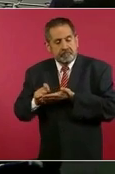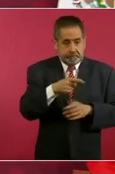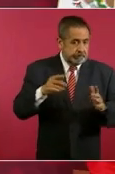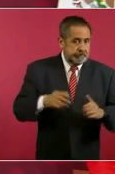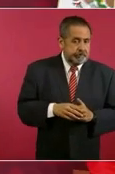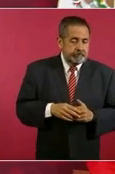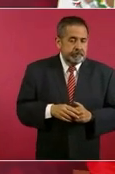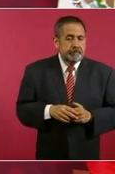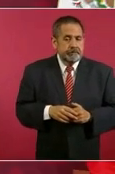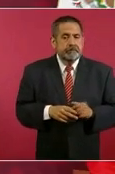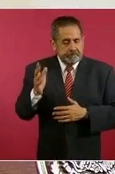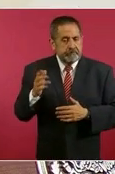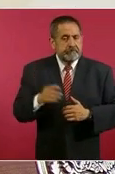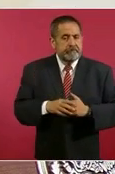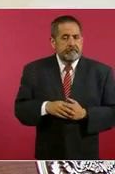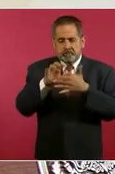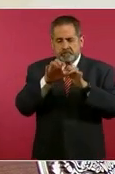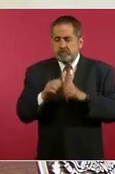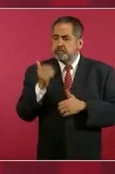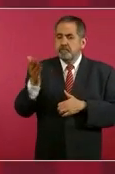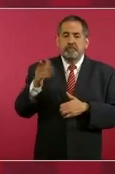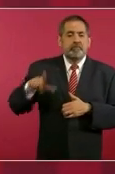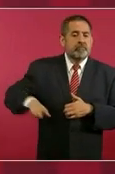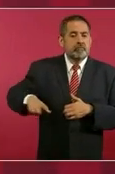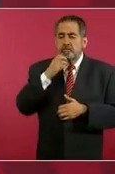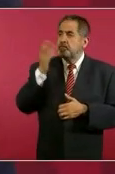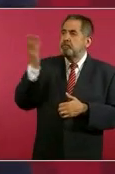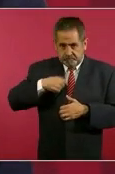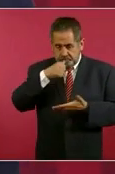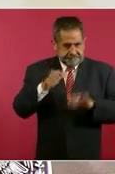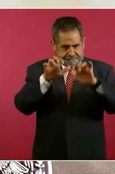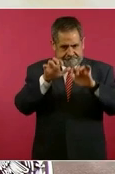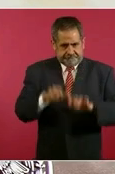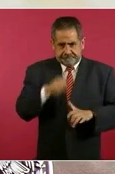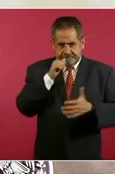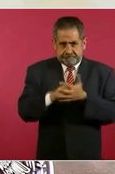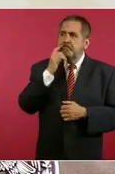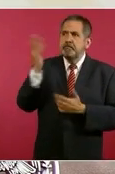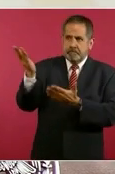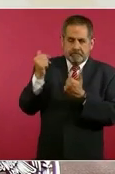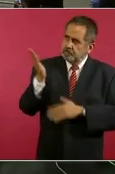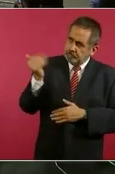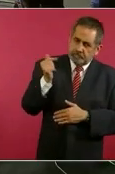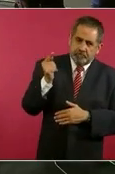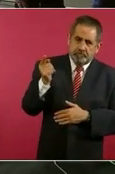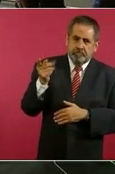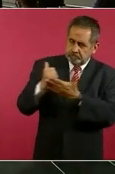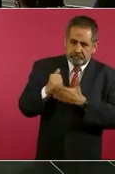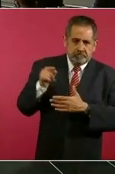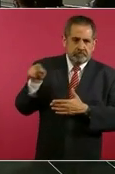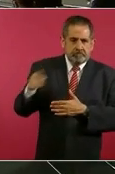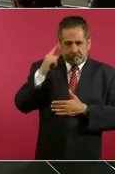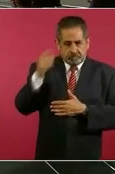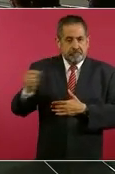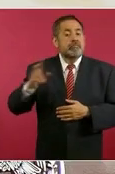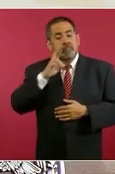Ocerón, hay una solicitud dirigida al gobierno de Israel. Yo mismo escribí una carta al primer ministro de Israel, pidiéndole su colaboración. Y